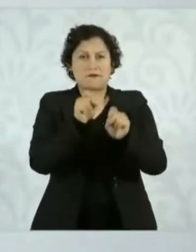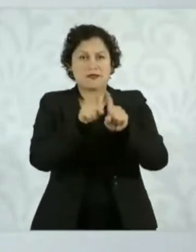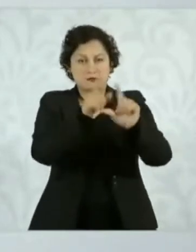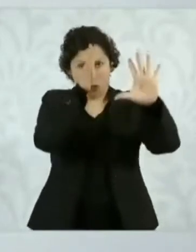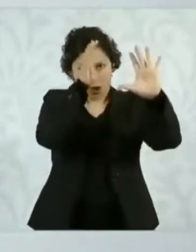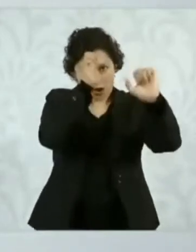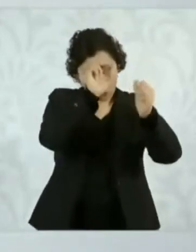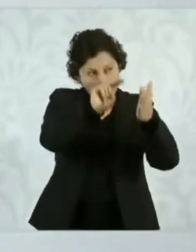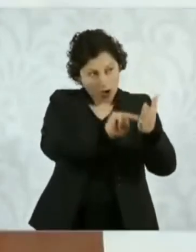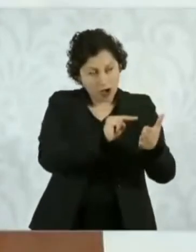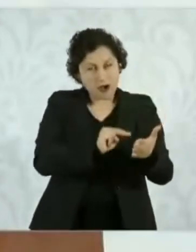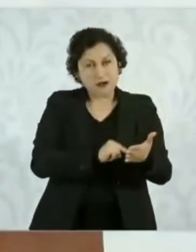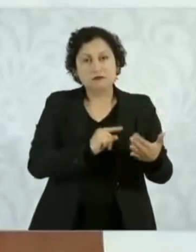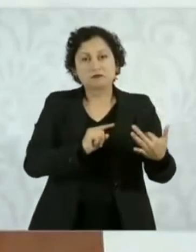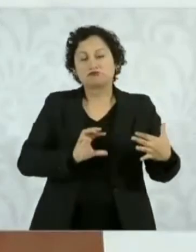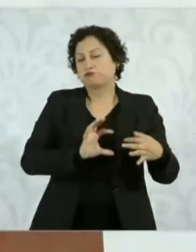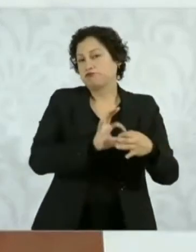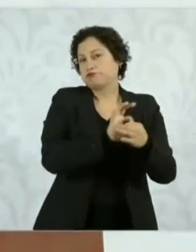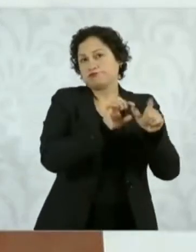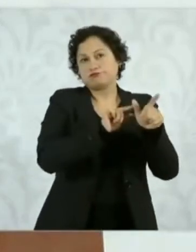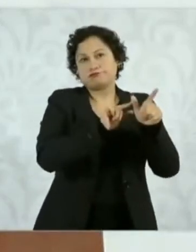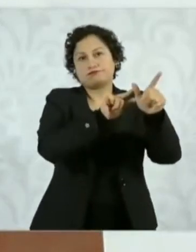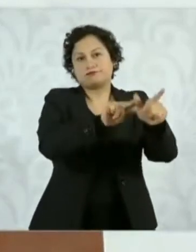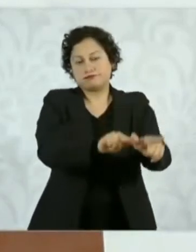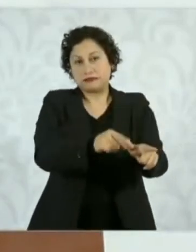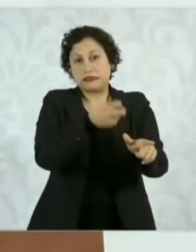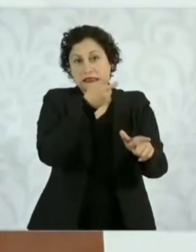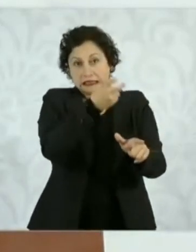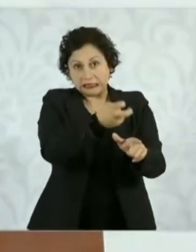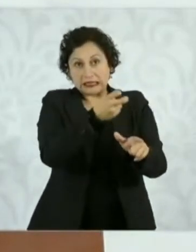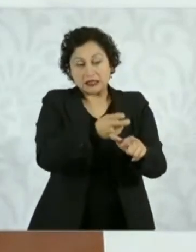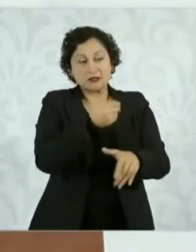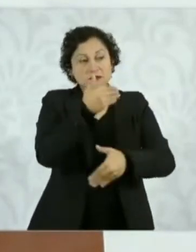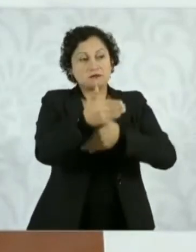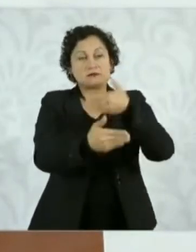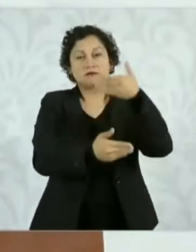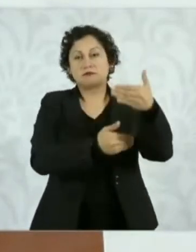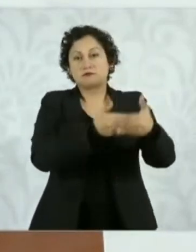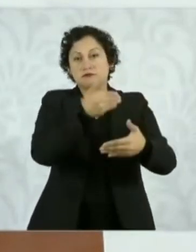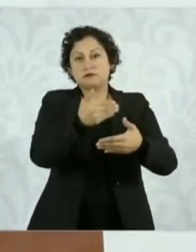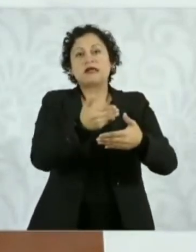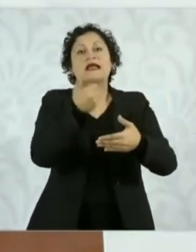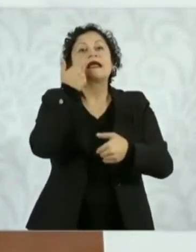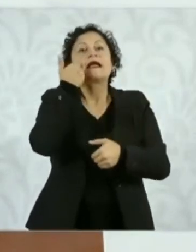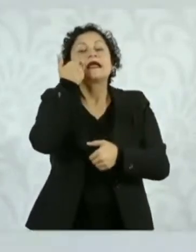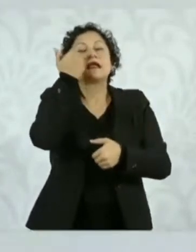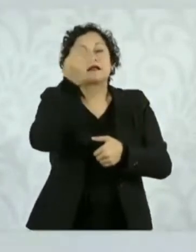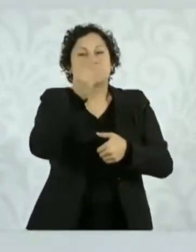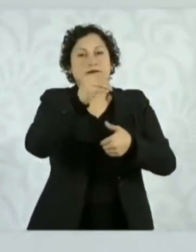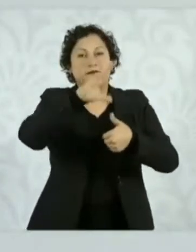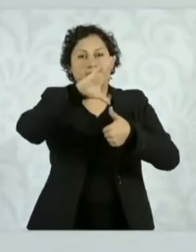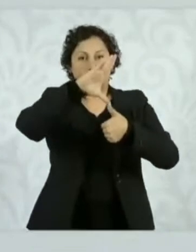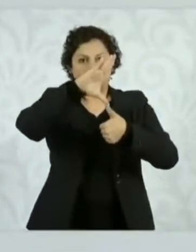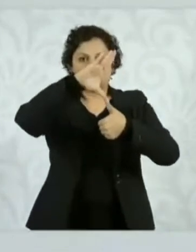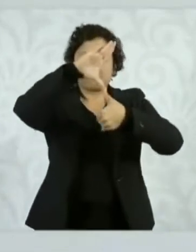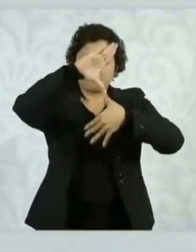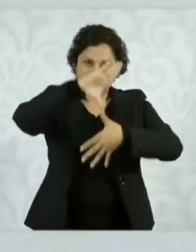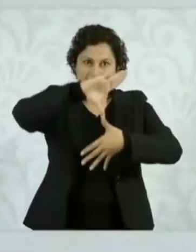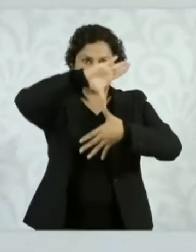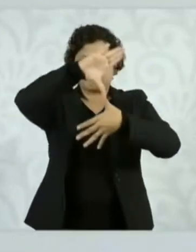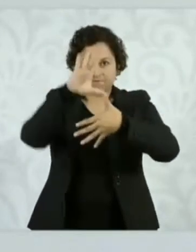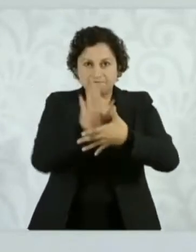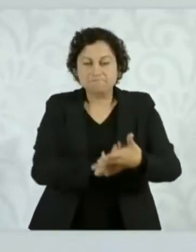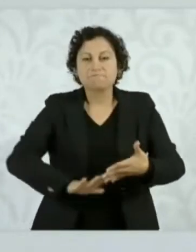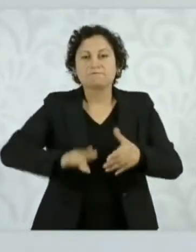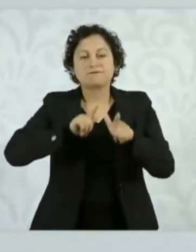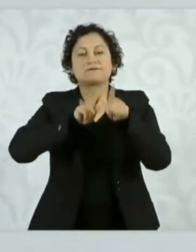Y lo que queremos es seguir ampliando este proceso hacia todo el continente. Entonces, independientemente de quién gane la